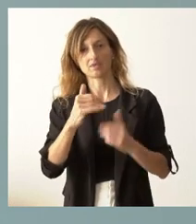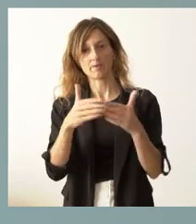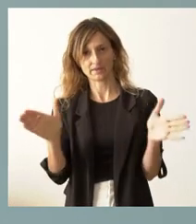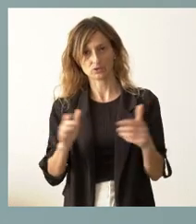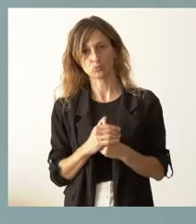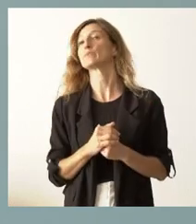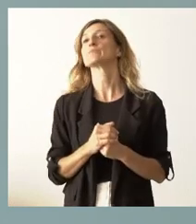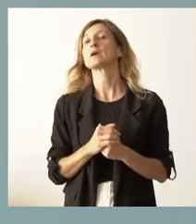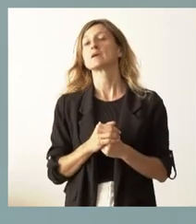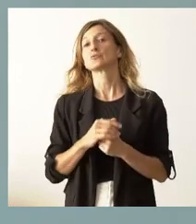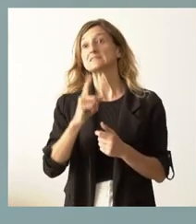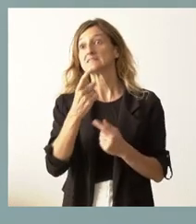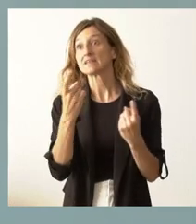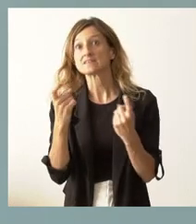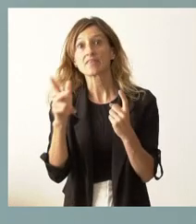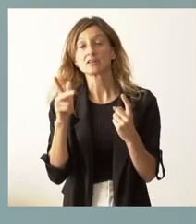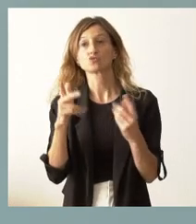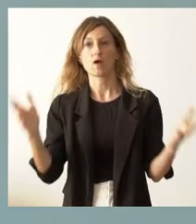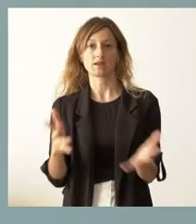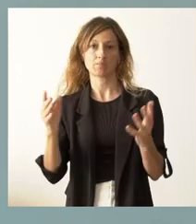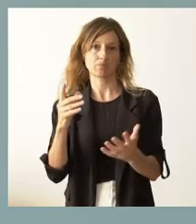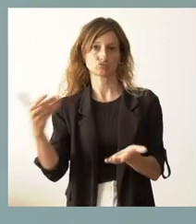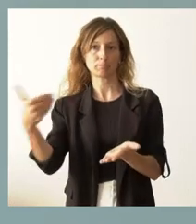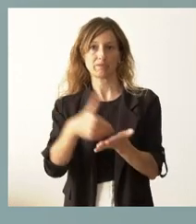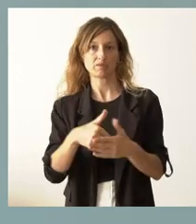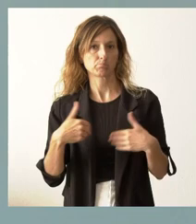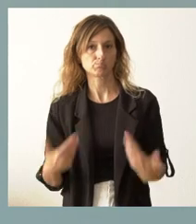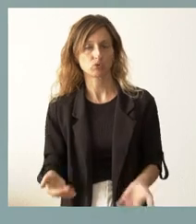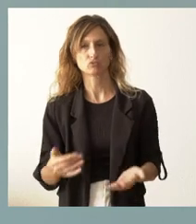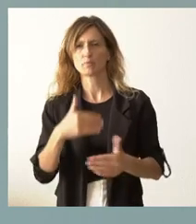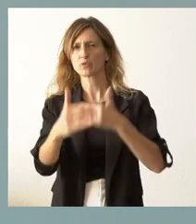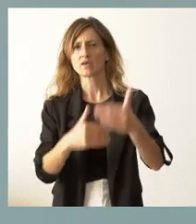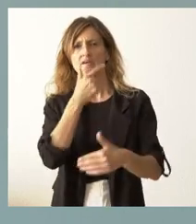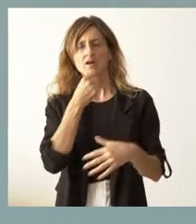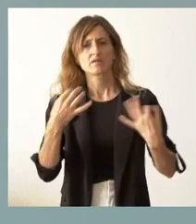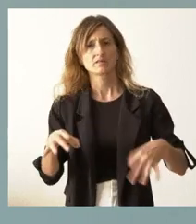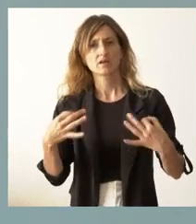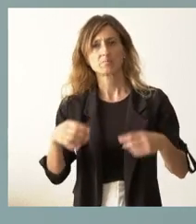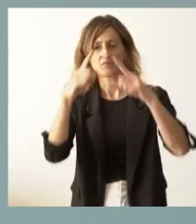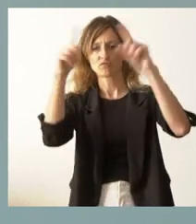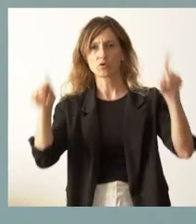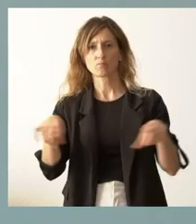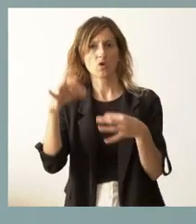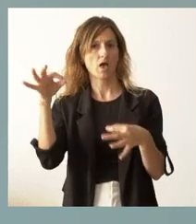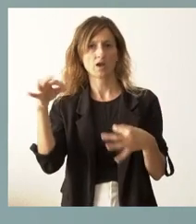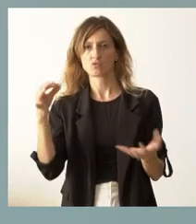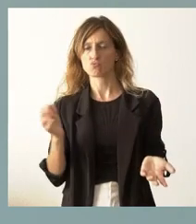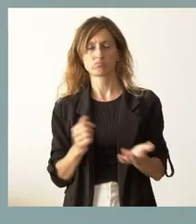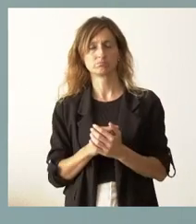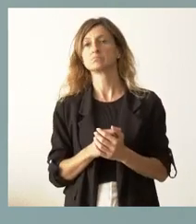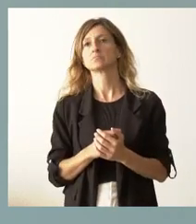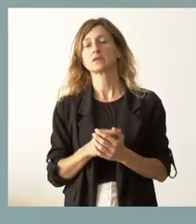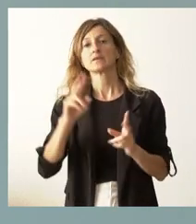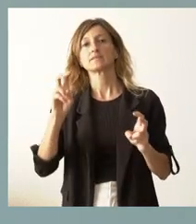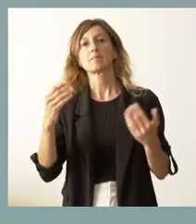animamos a todo aquel que tenga derecho que lo pueda pedir cuanto antes. El procedimiento es muy sencillo, es apenas un formulario y, básicamente, basado en